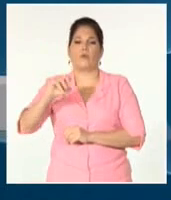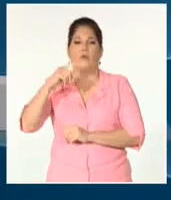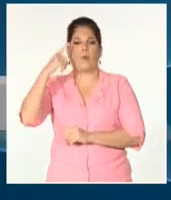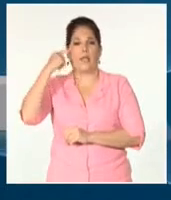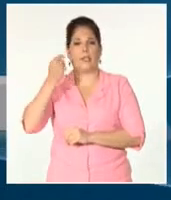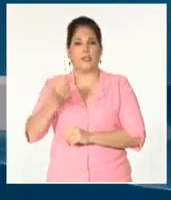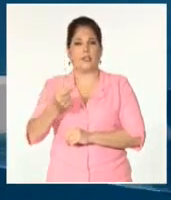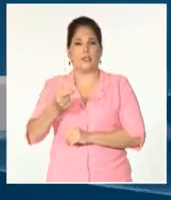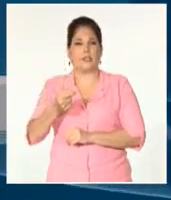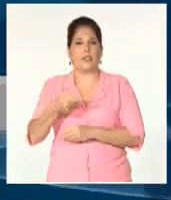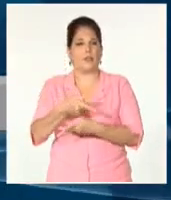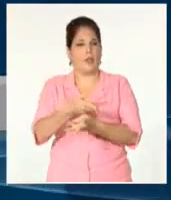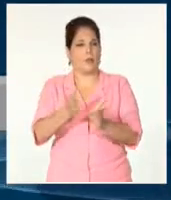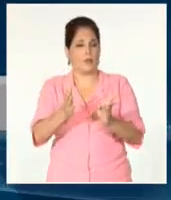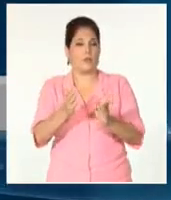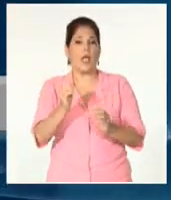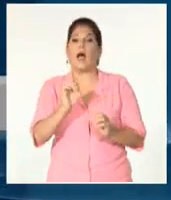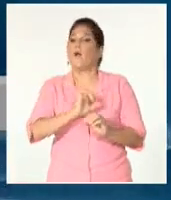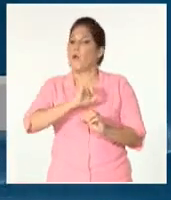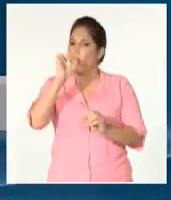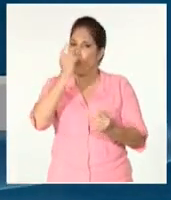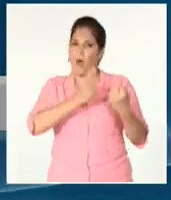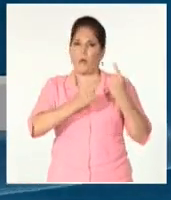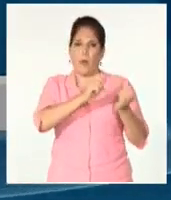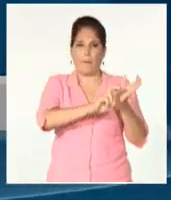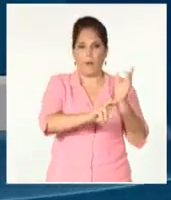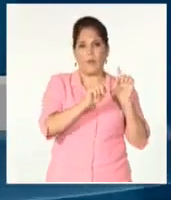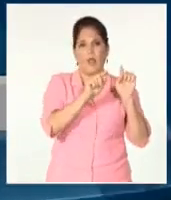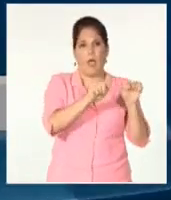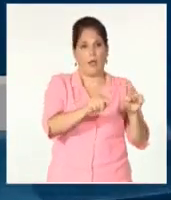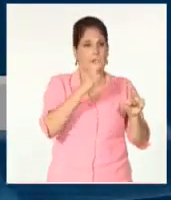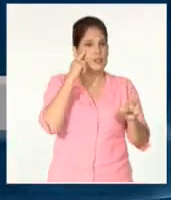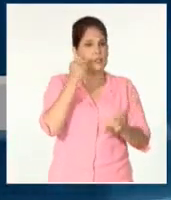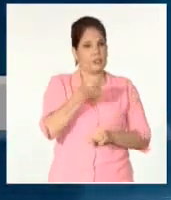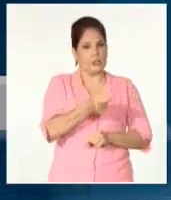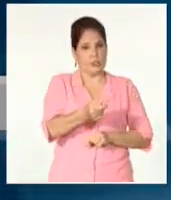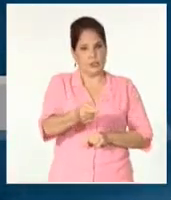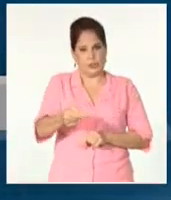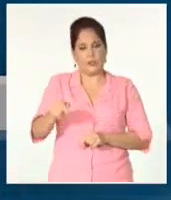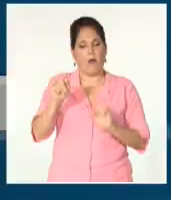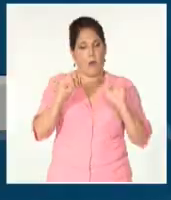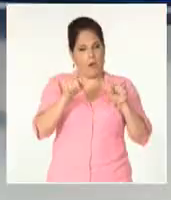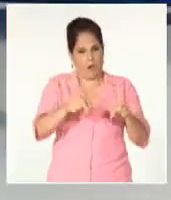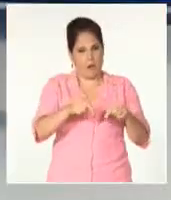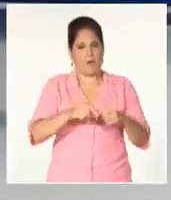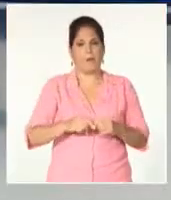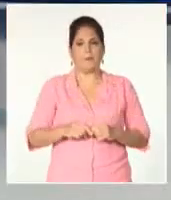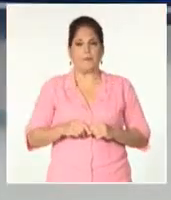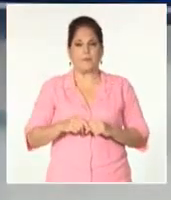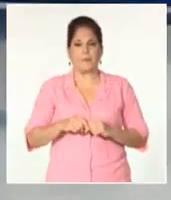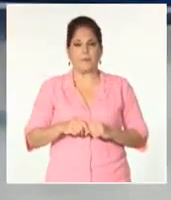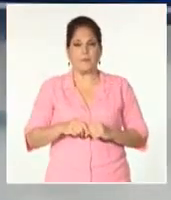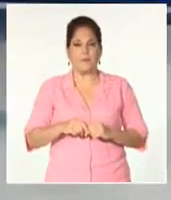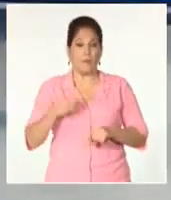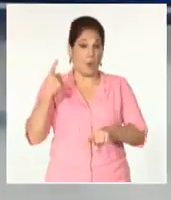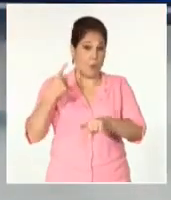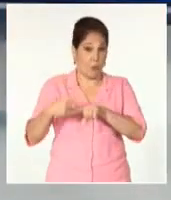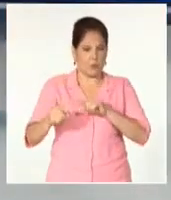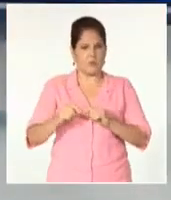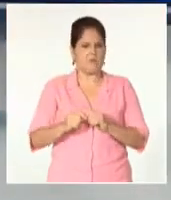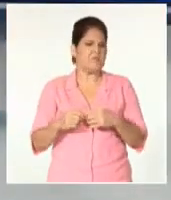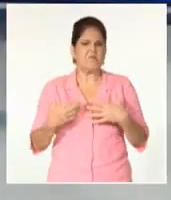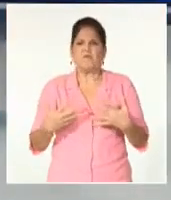que ya se logró poner en algunos territorios y hay continuidad en esa distribución. ¿Y qué sucede